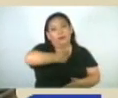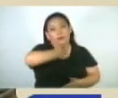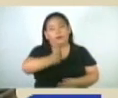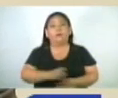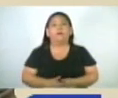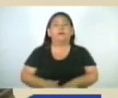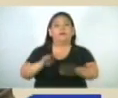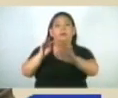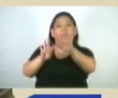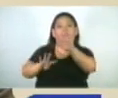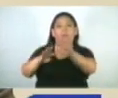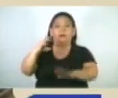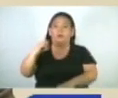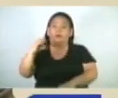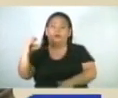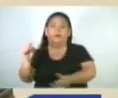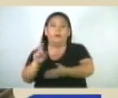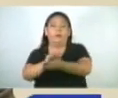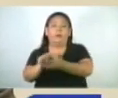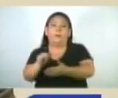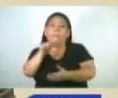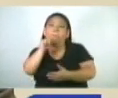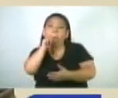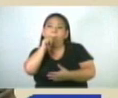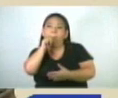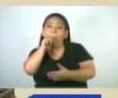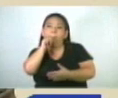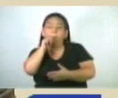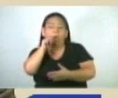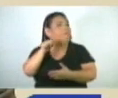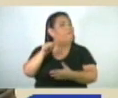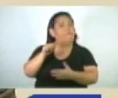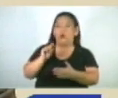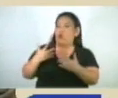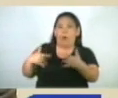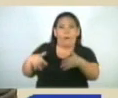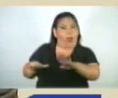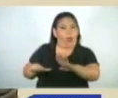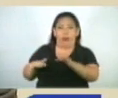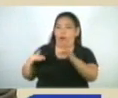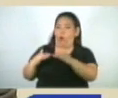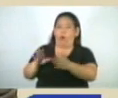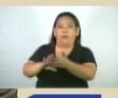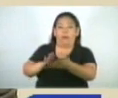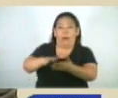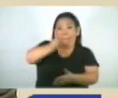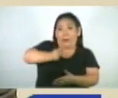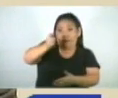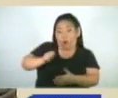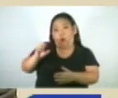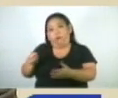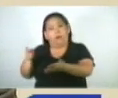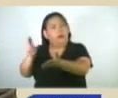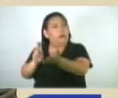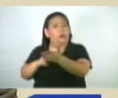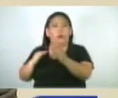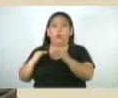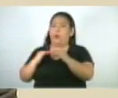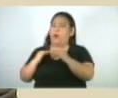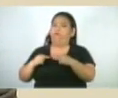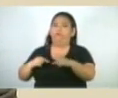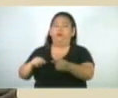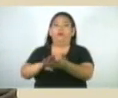de 900 colegios privados en el país no van a aumentar ni colegiatura ni matrícula. De mil